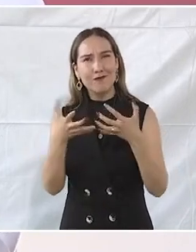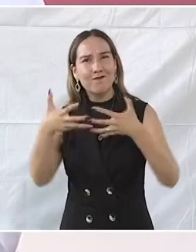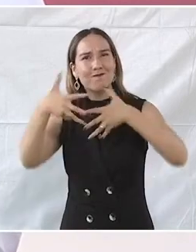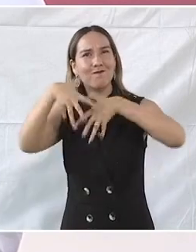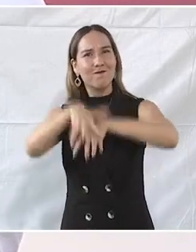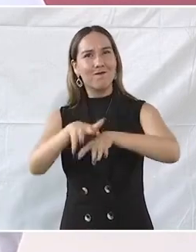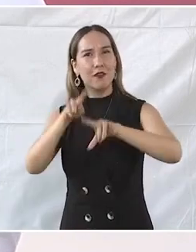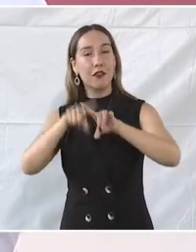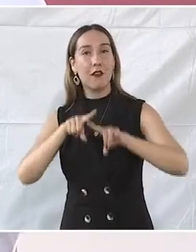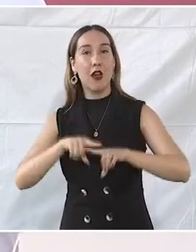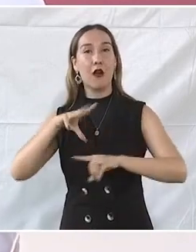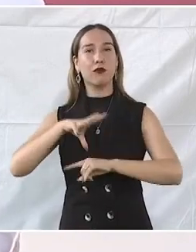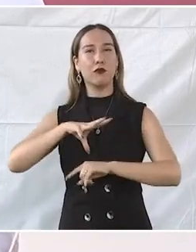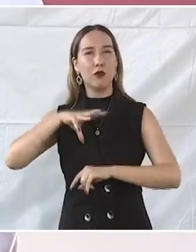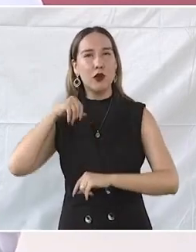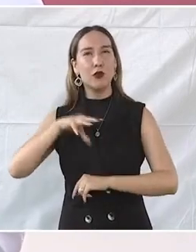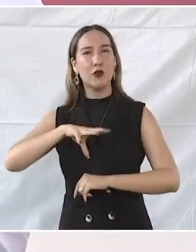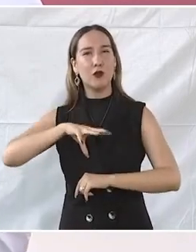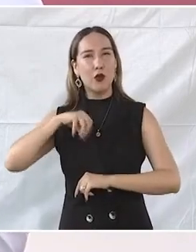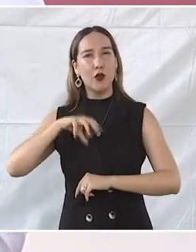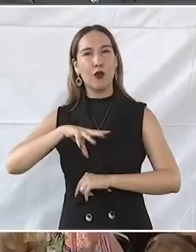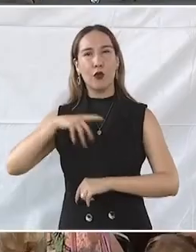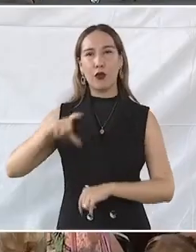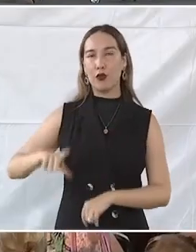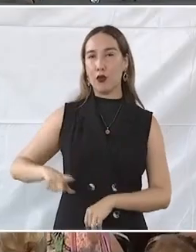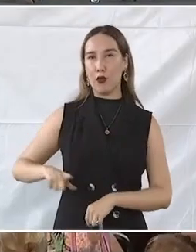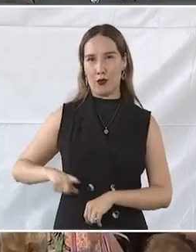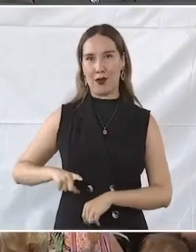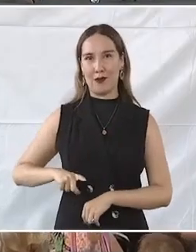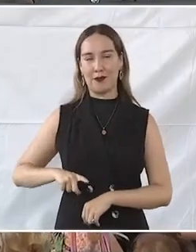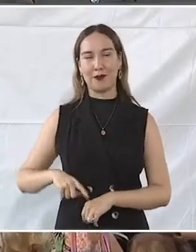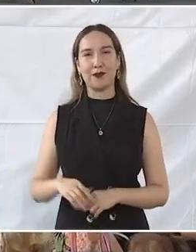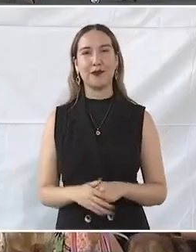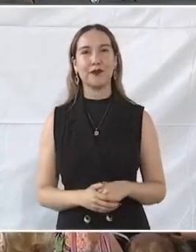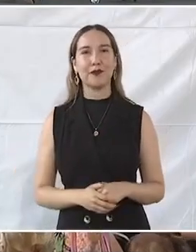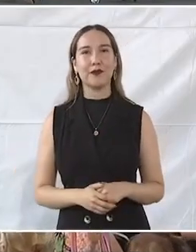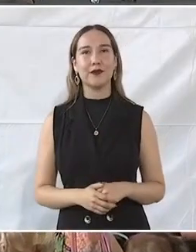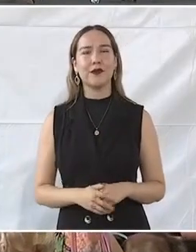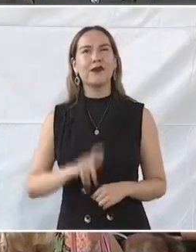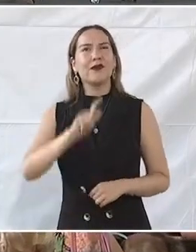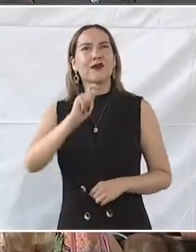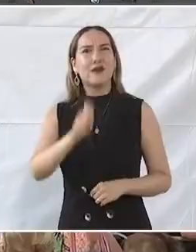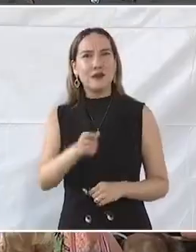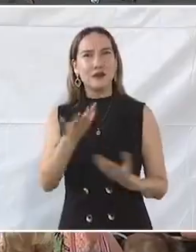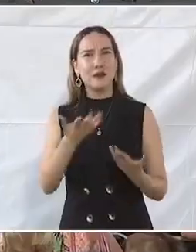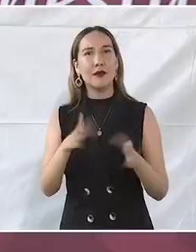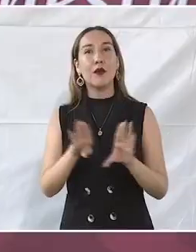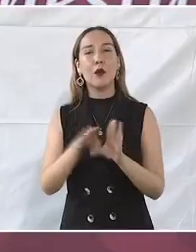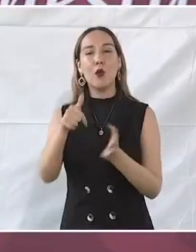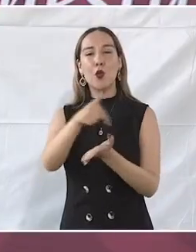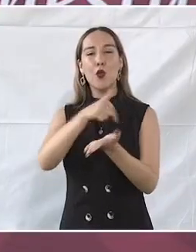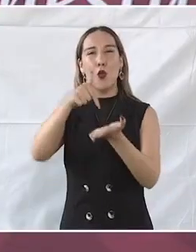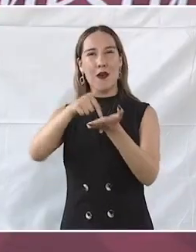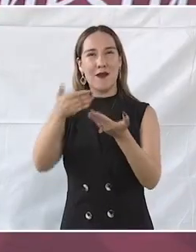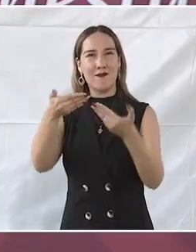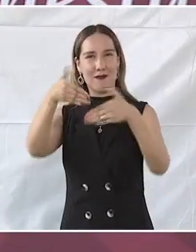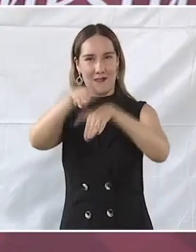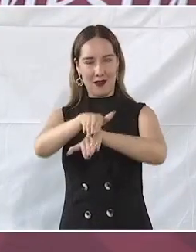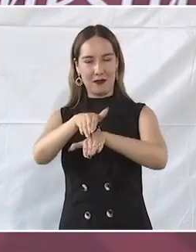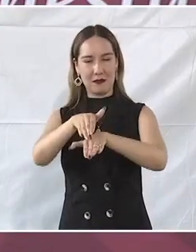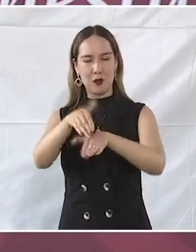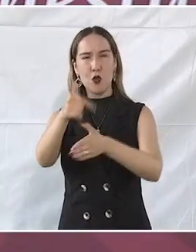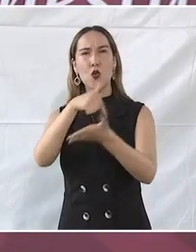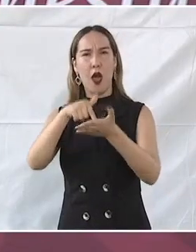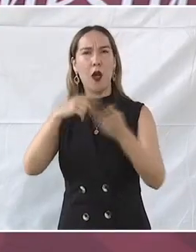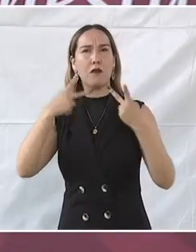esfuerzos de la política social del gobierno. Es decir, que sea el lugar donde todas las personas resuelvan sus